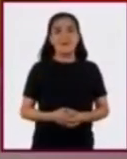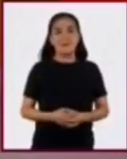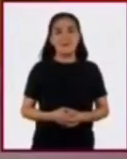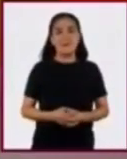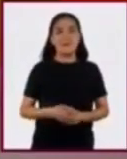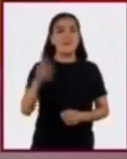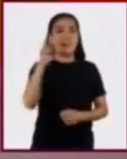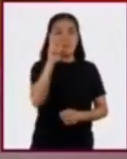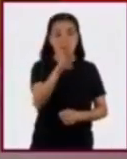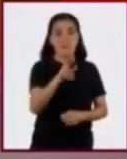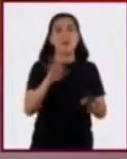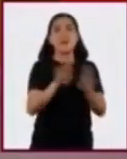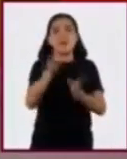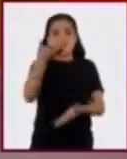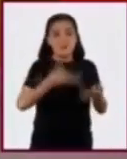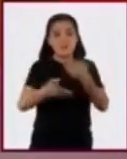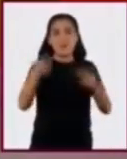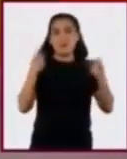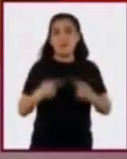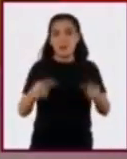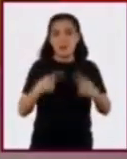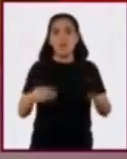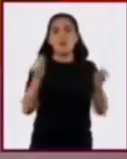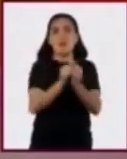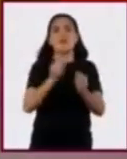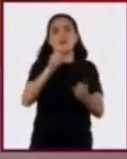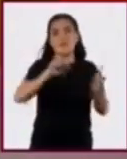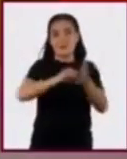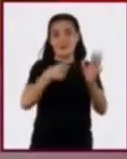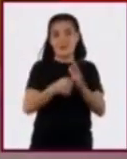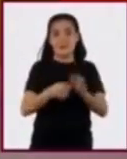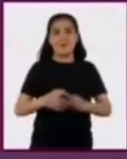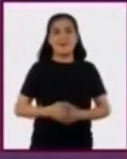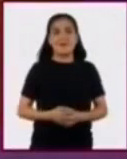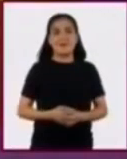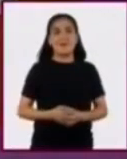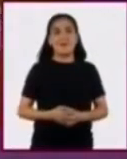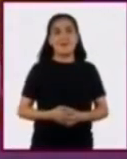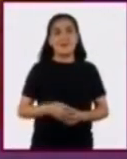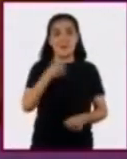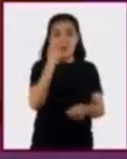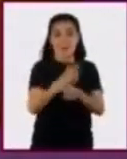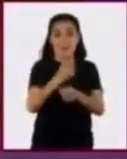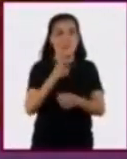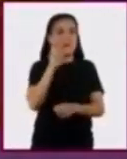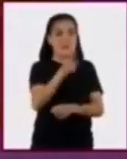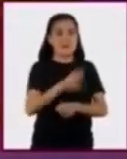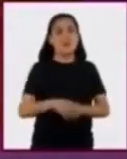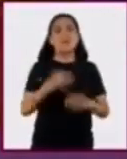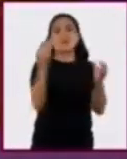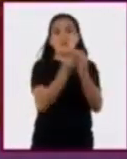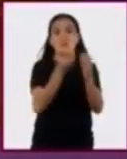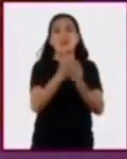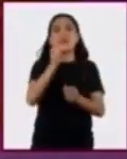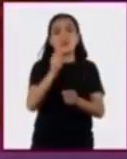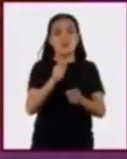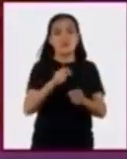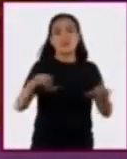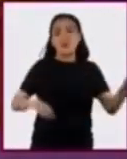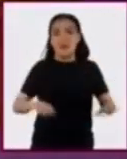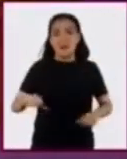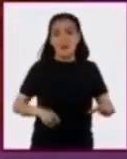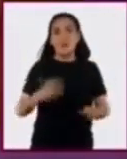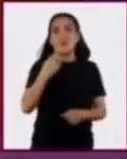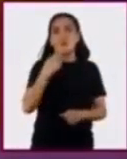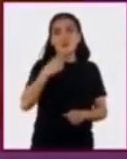Observen la relación de las personas con los medios técnicos. En el primario se clasifican las actividades que